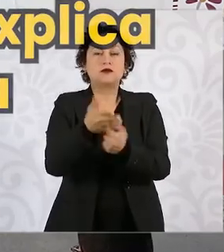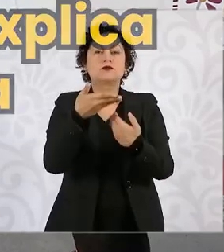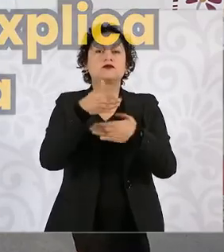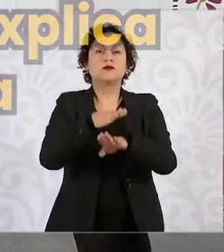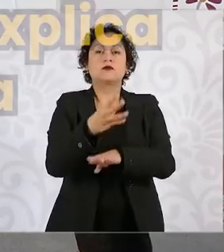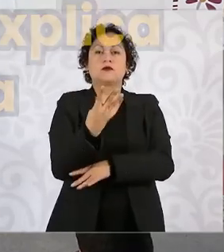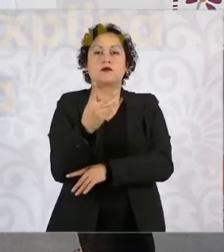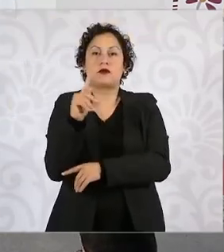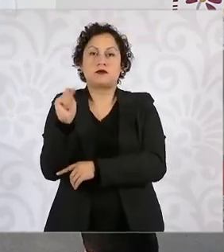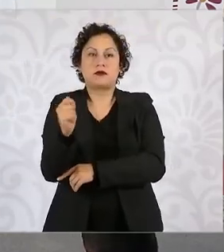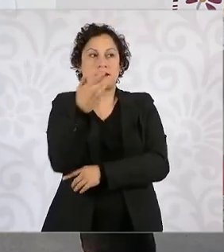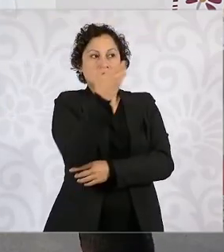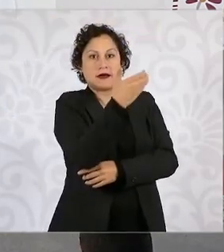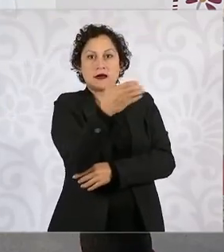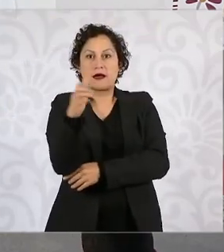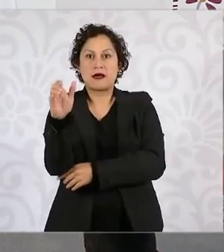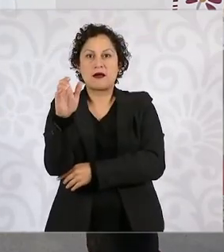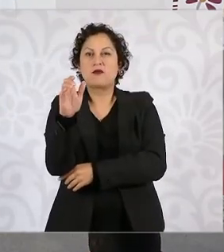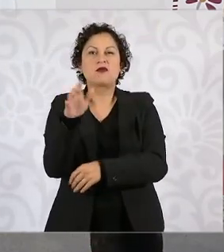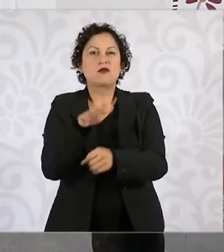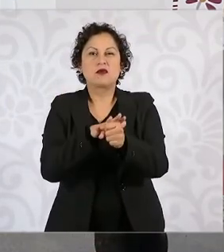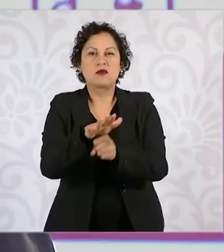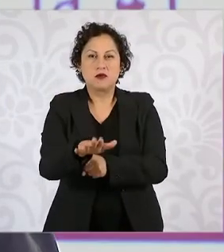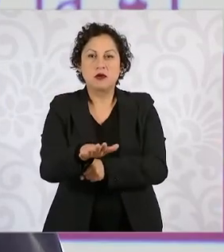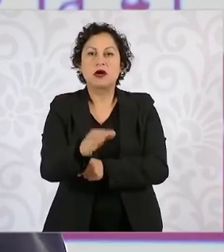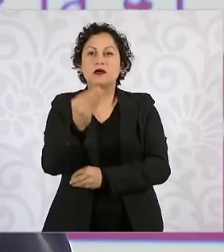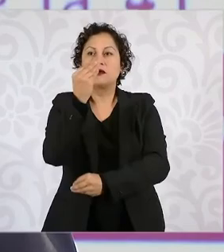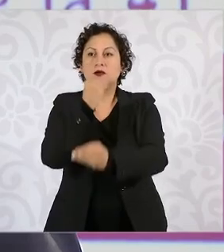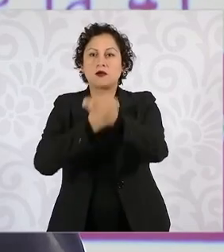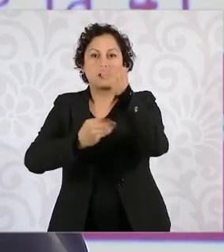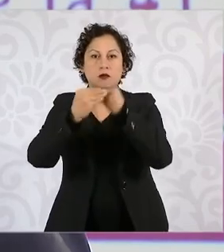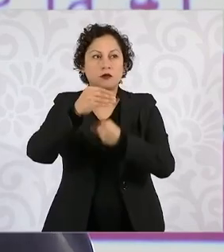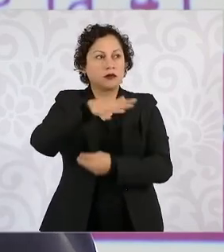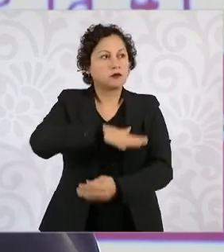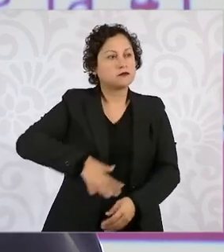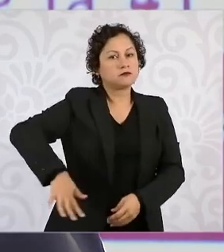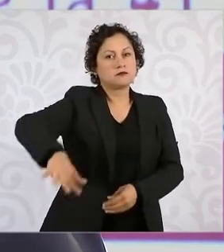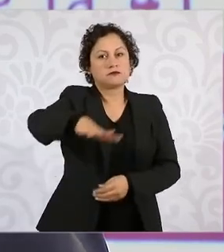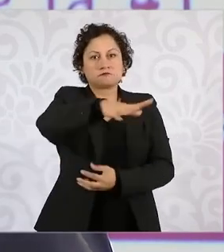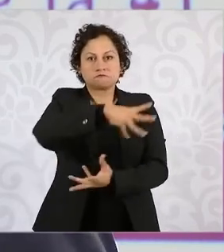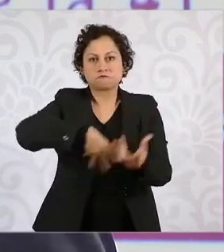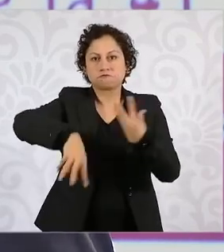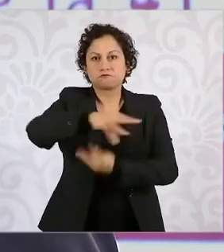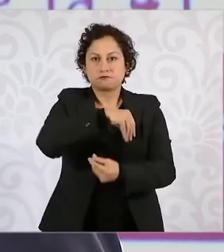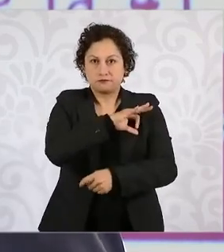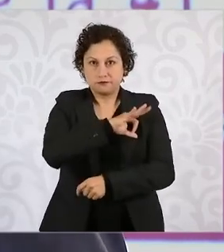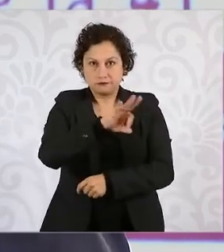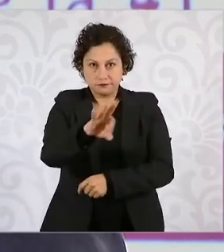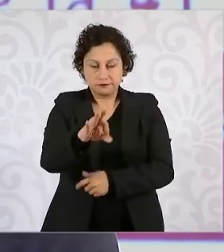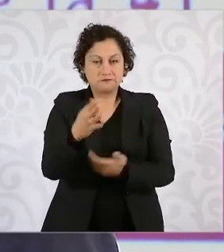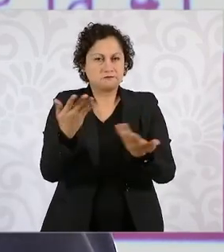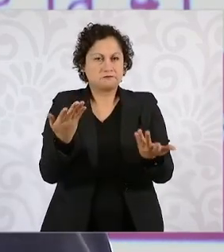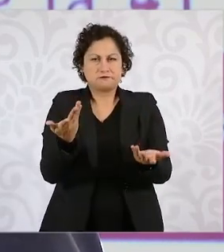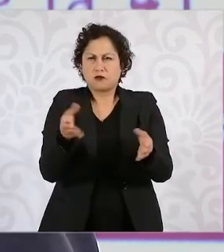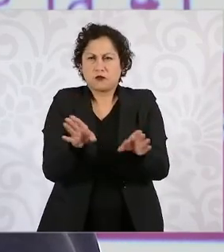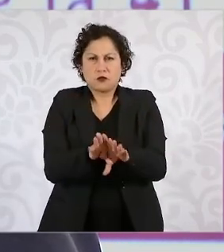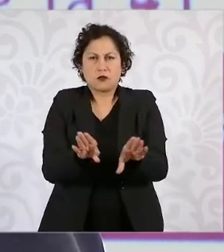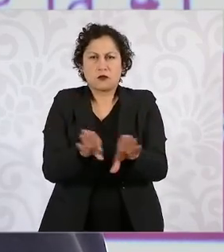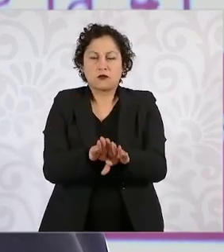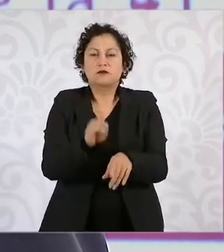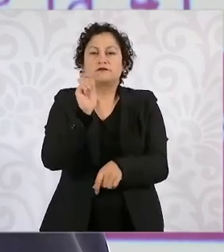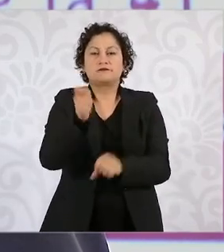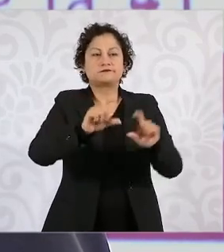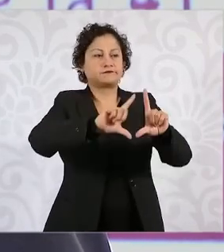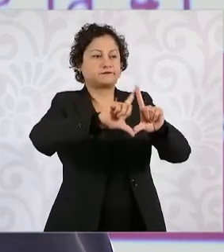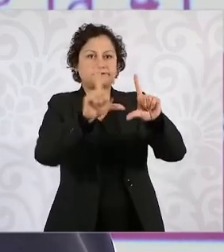del Campo es la soberanía alimentaria. ¿Y qué quiere decir eso? Quiere decir que el país tenga todas las condiciones